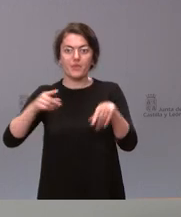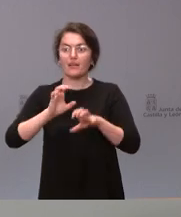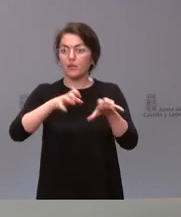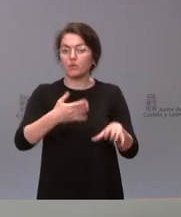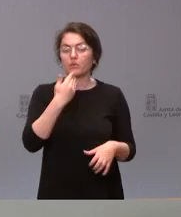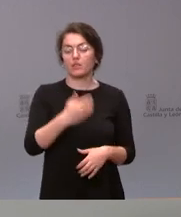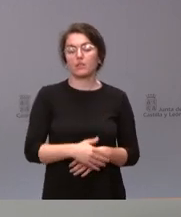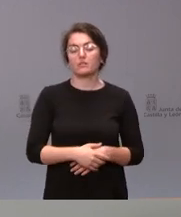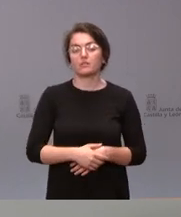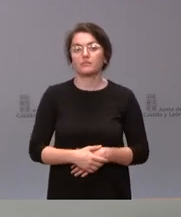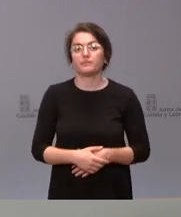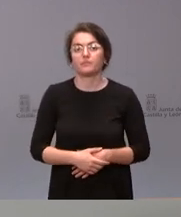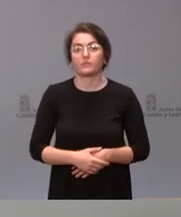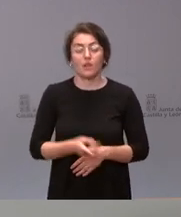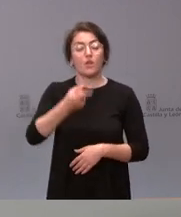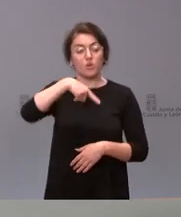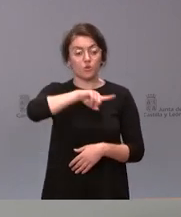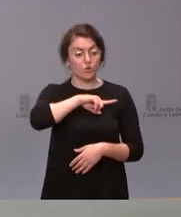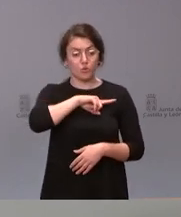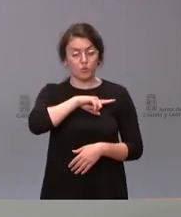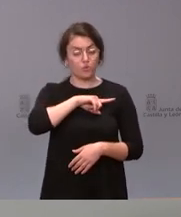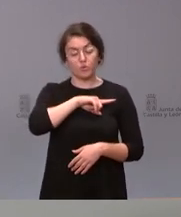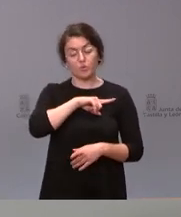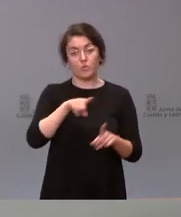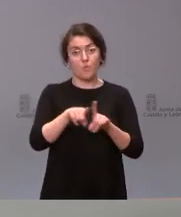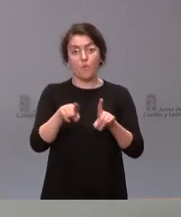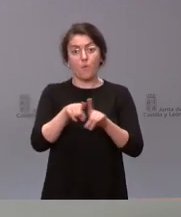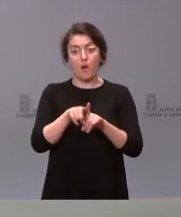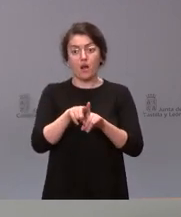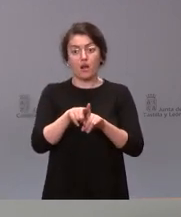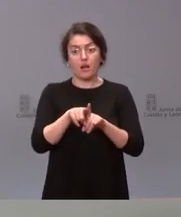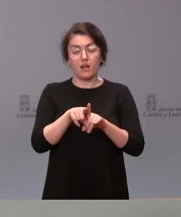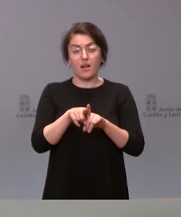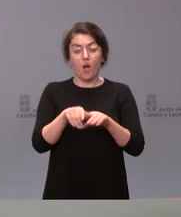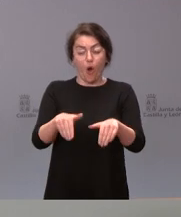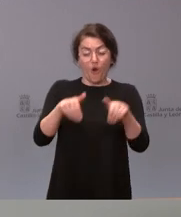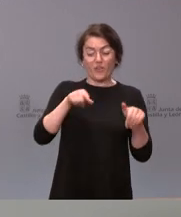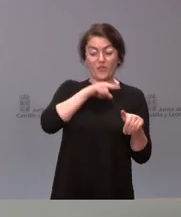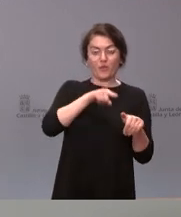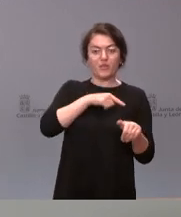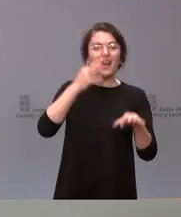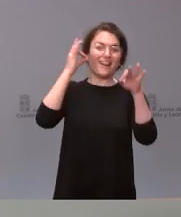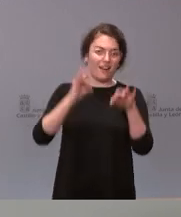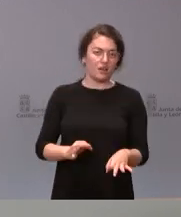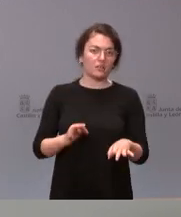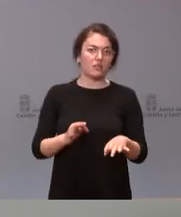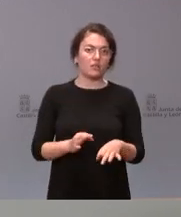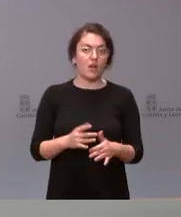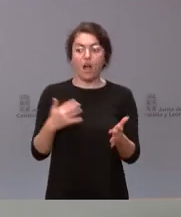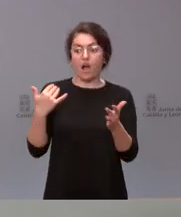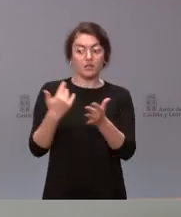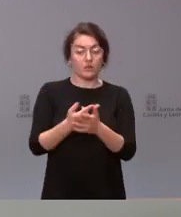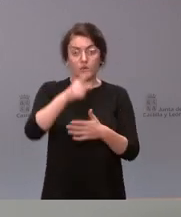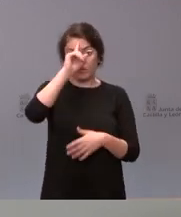Sí, muchas gracias. Nosotros, como le he dicho, garantizaremos la objeción de conciencia. No sé a este momento, porque no sabemos cuál es el